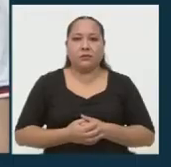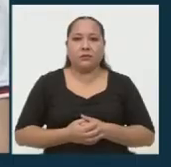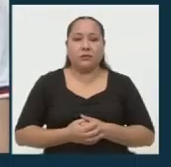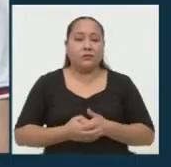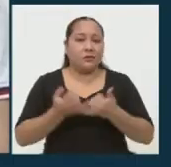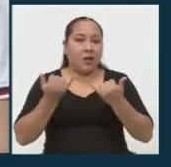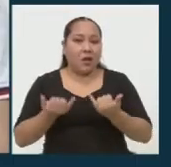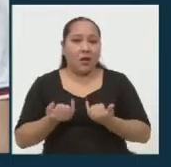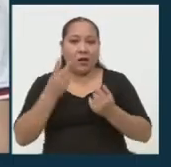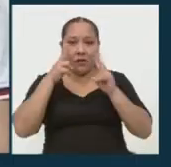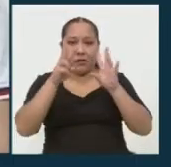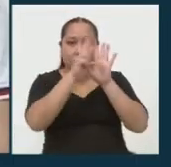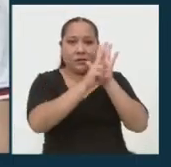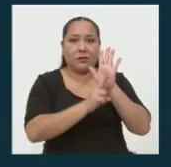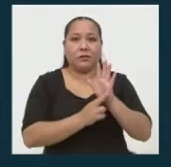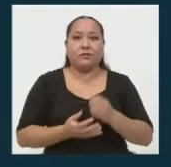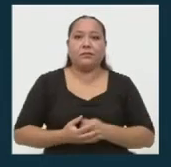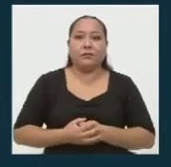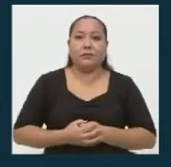Ahora veamos las reglas.